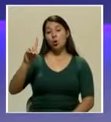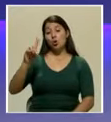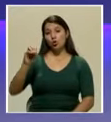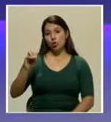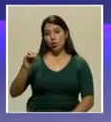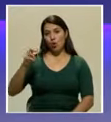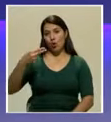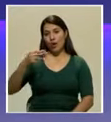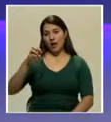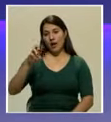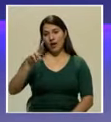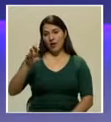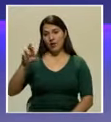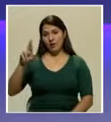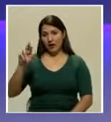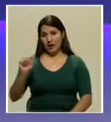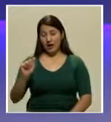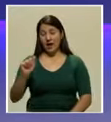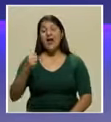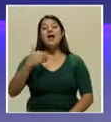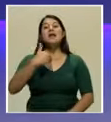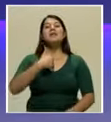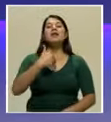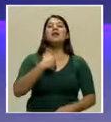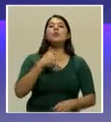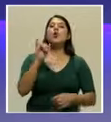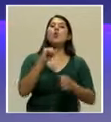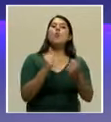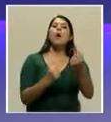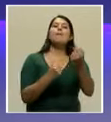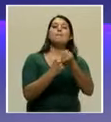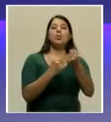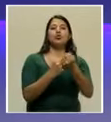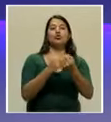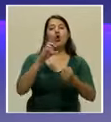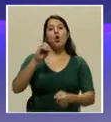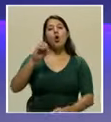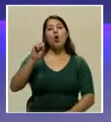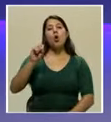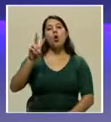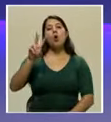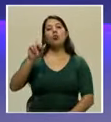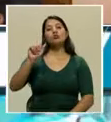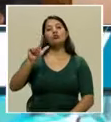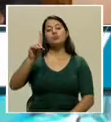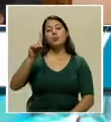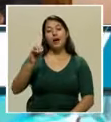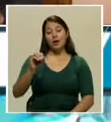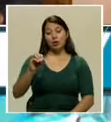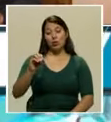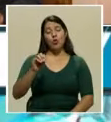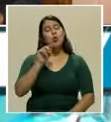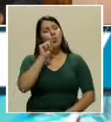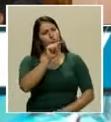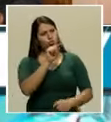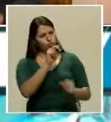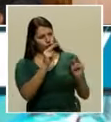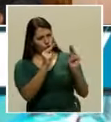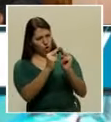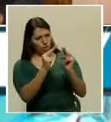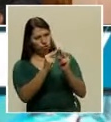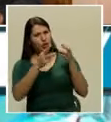al poeta Osvaldo Sauma. Osvaldo, vos que viviste tan de cerca el método